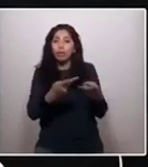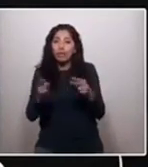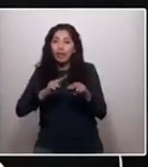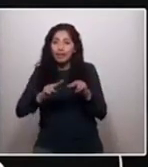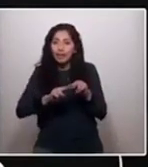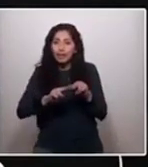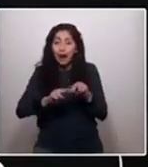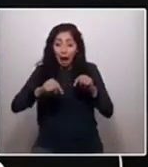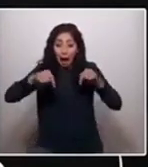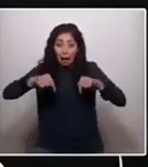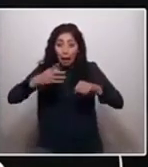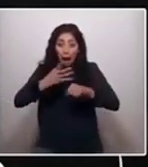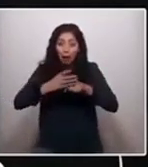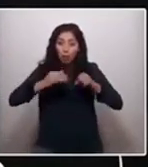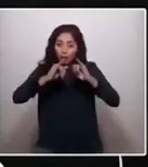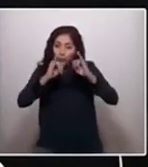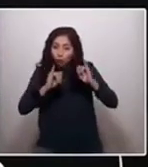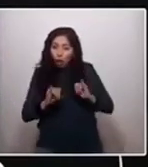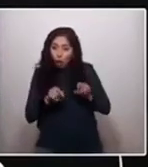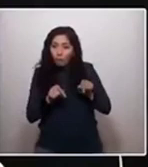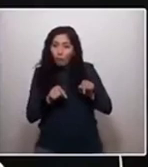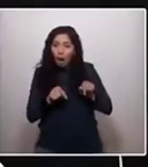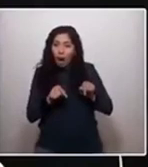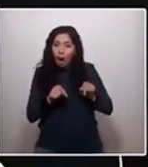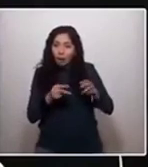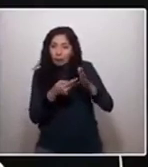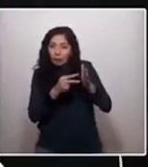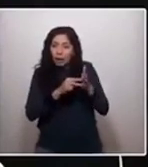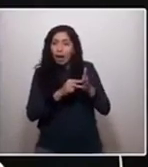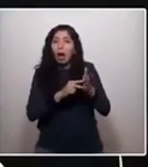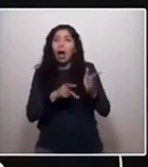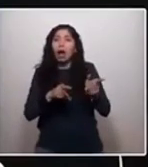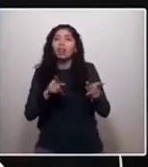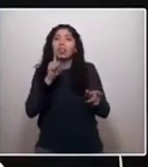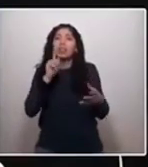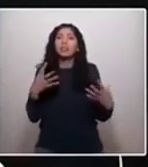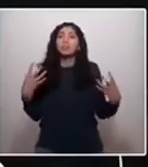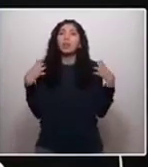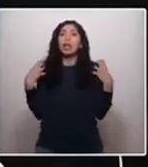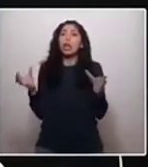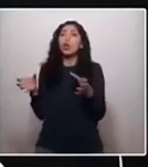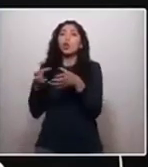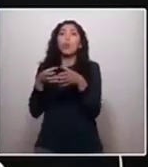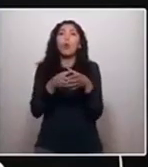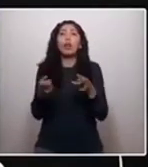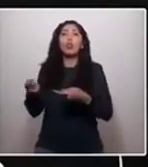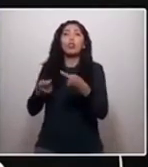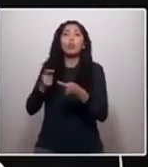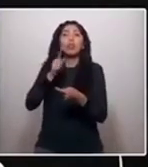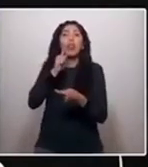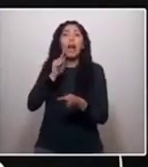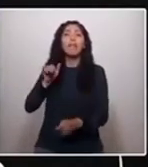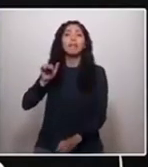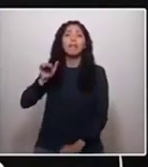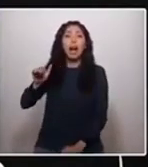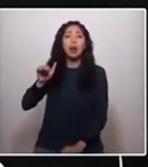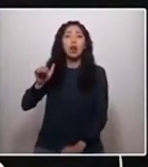una estructura mediática que depende en el fondo de los grupos económicos de la matriz productiva. Bancos, mineras,